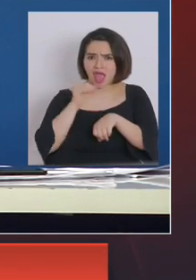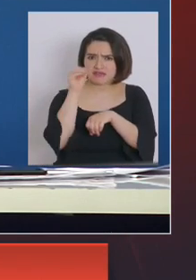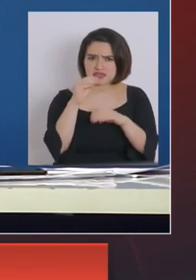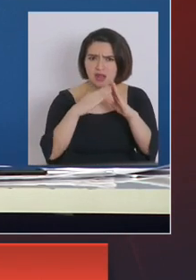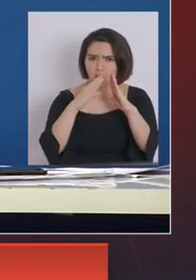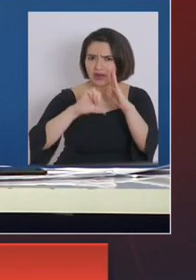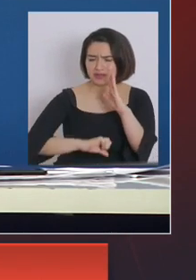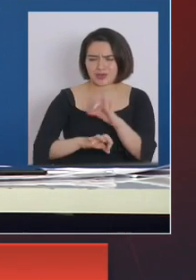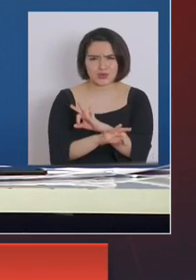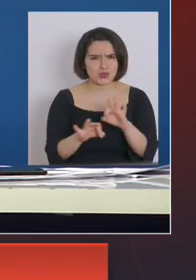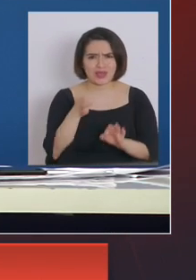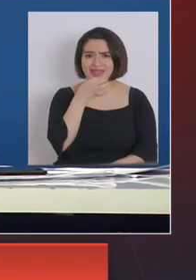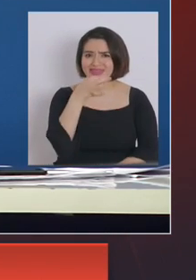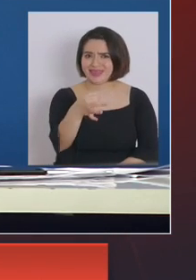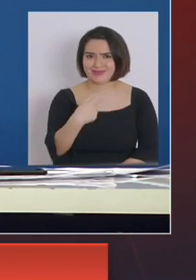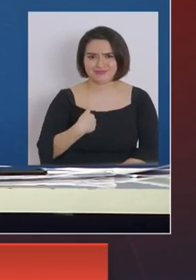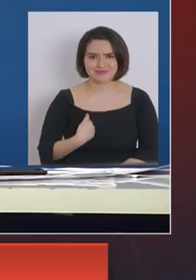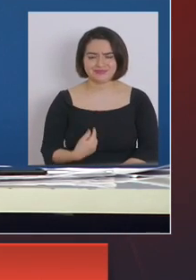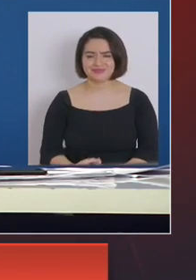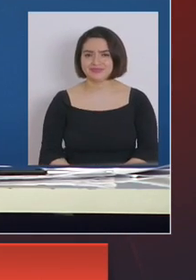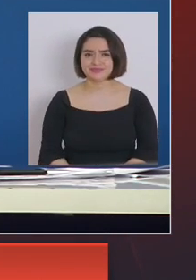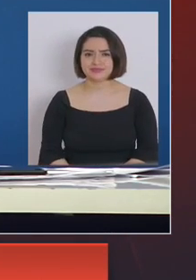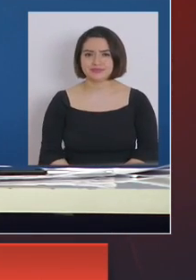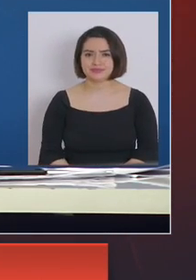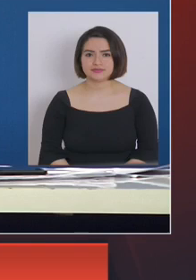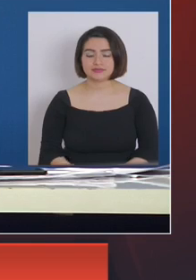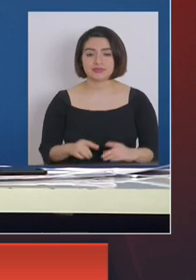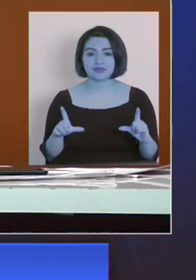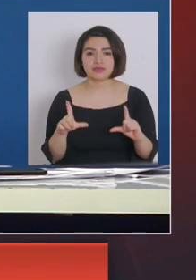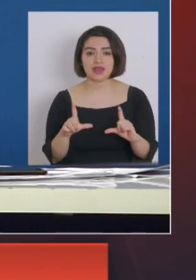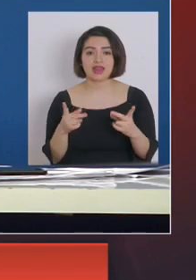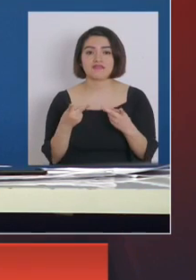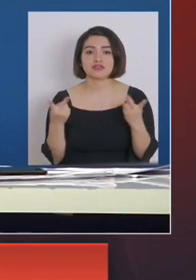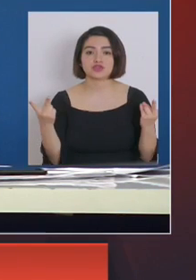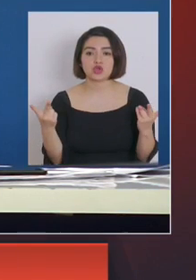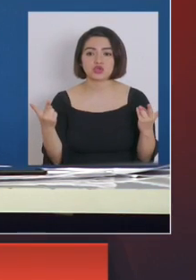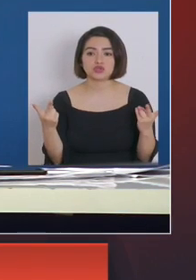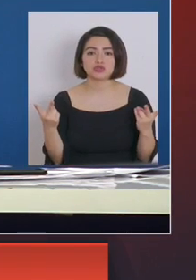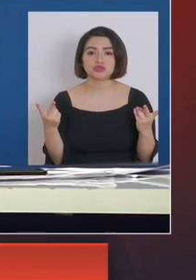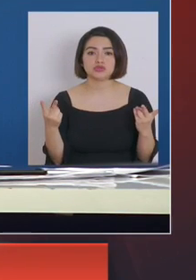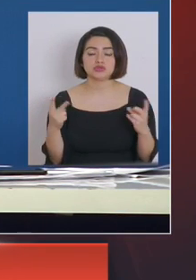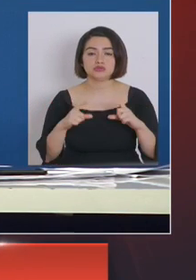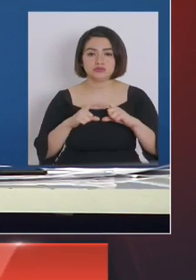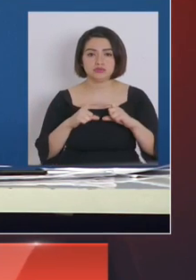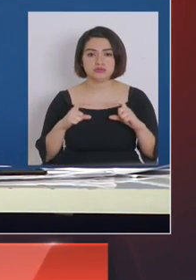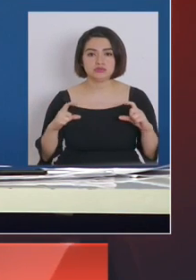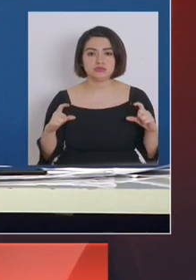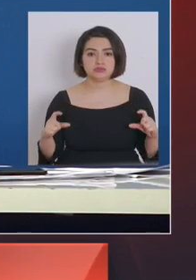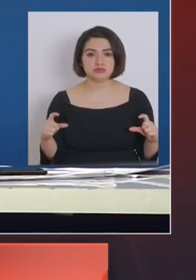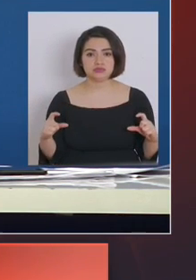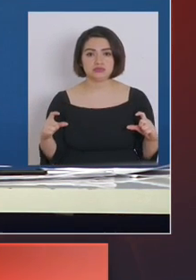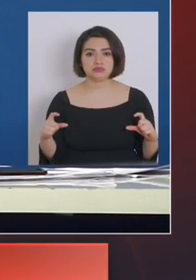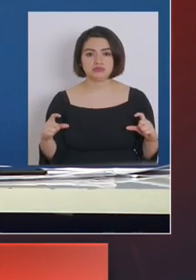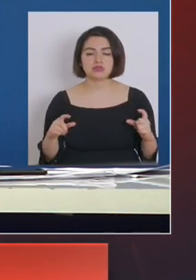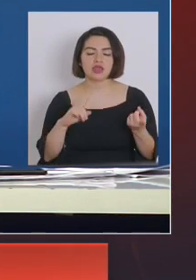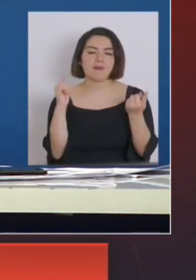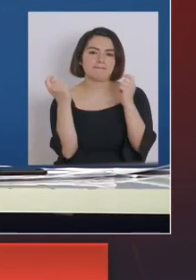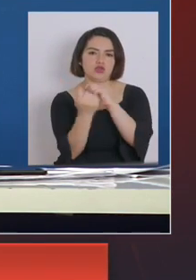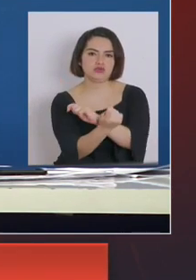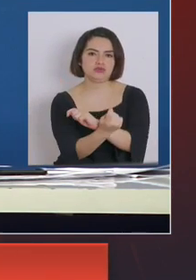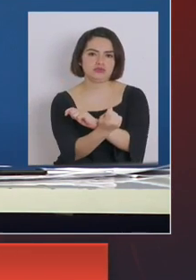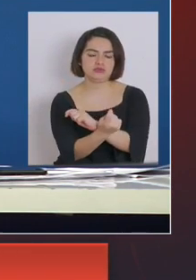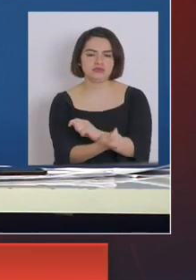y de hecho el canal de televisión que puso eso en su GC lo cambió.